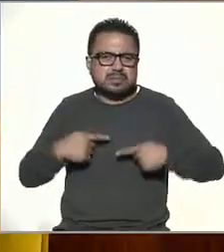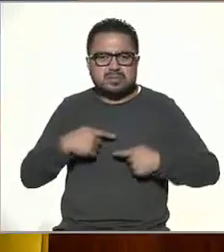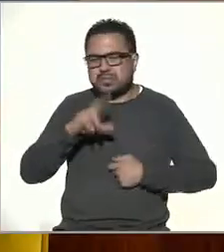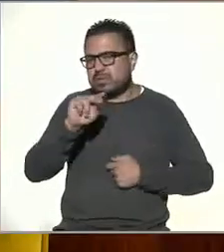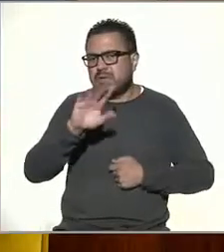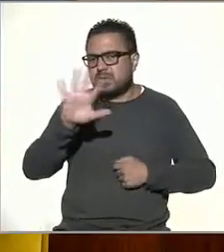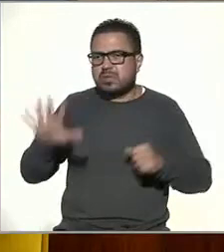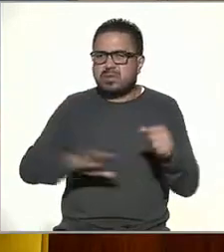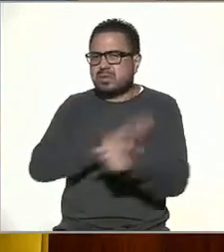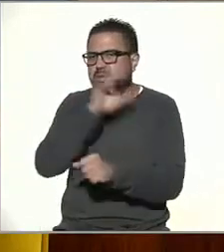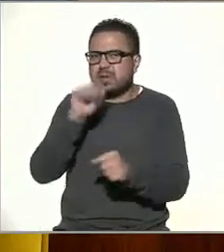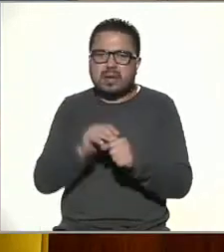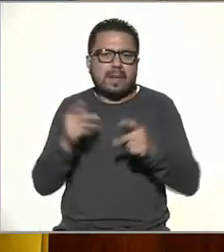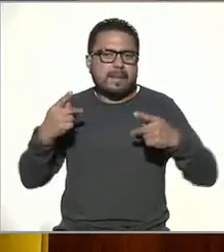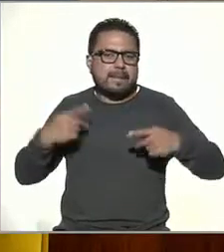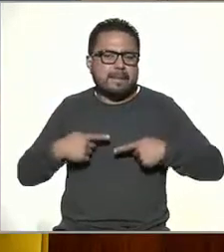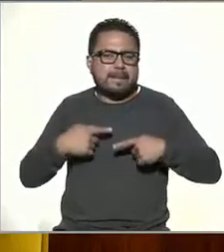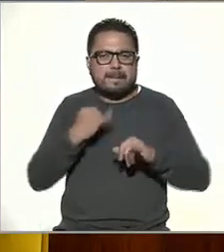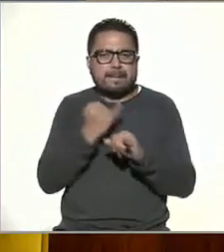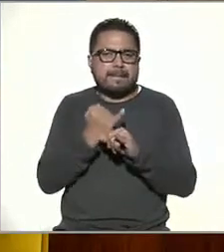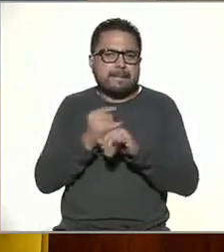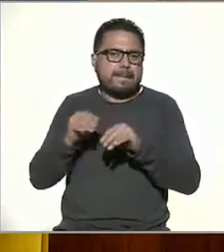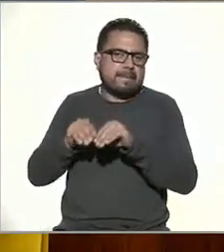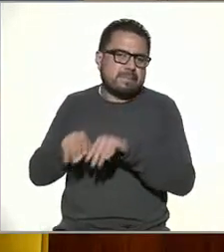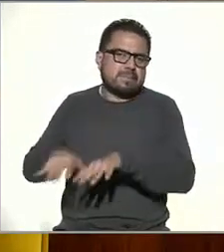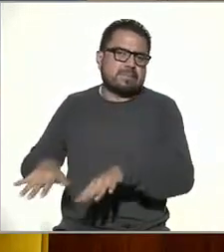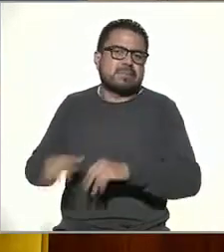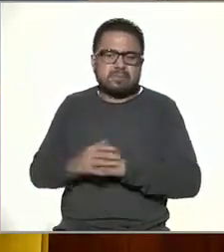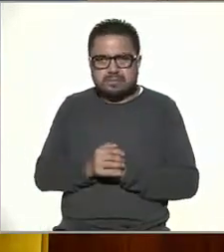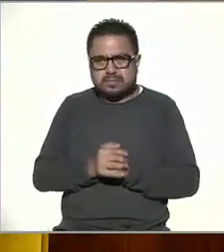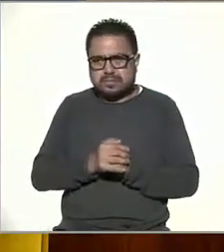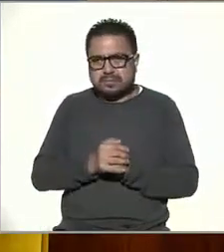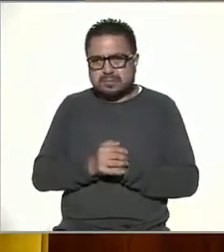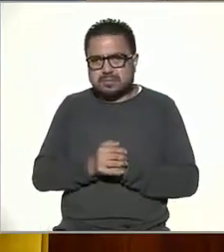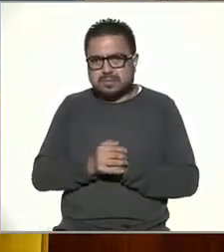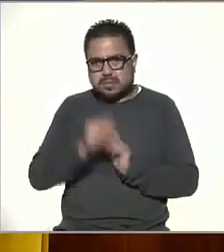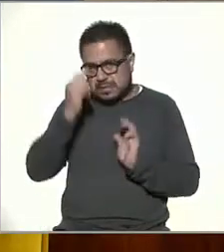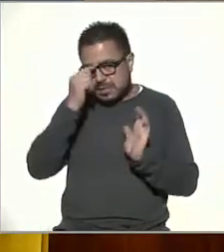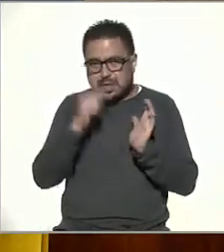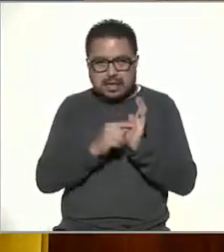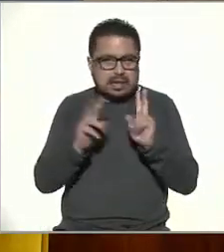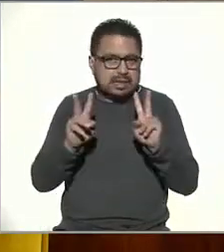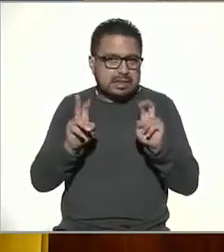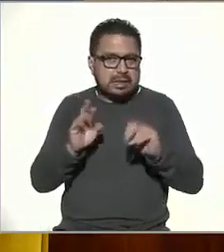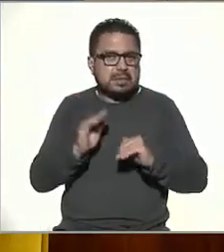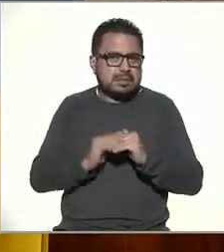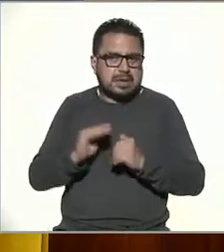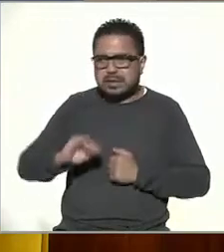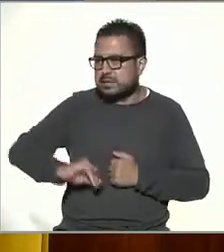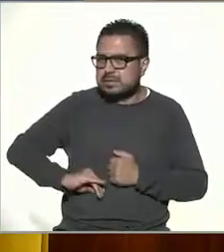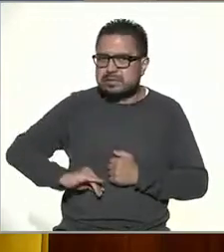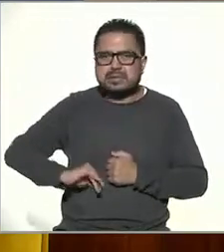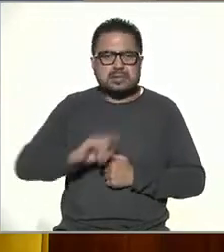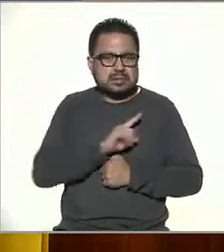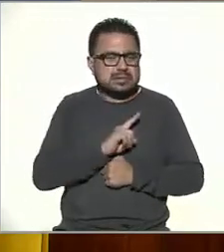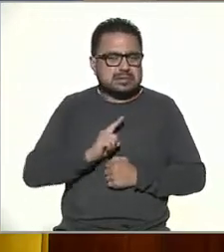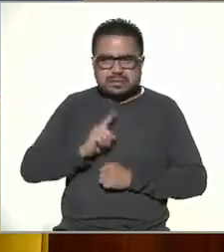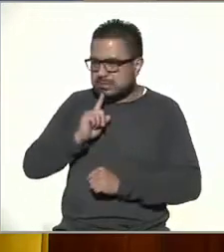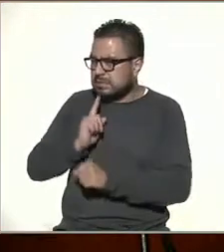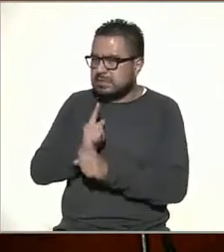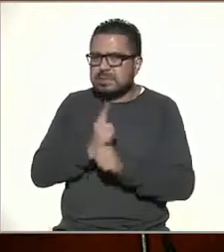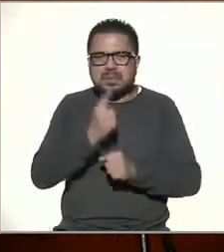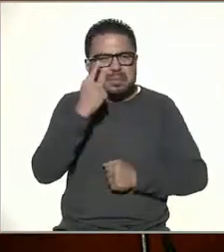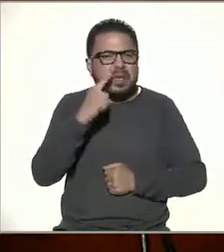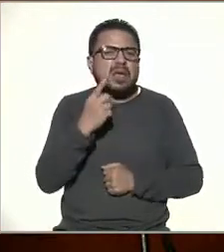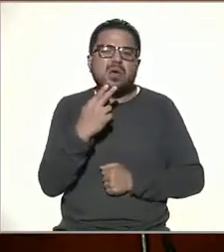poblaciones les llega el Internet. Entonces, creo que son temas muy interesantes que hay que ver para qué lo